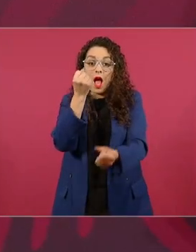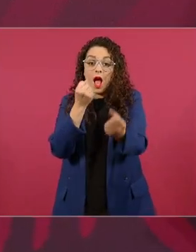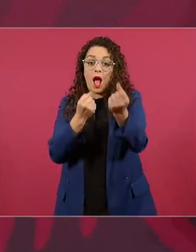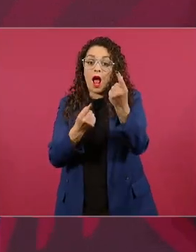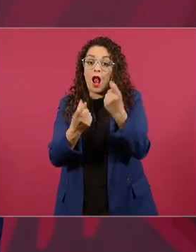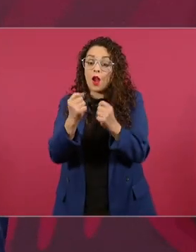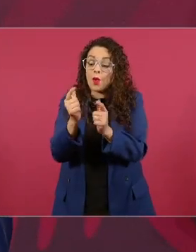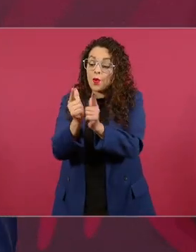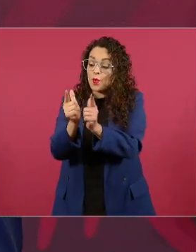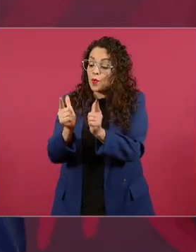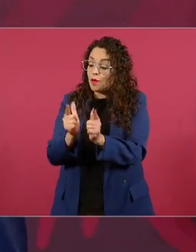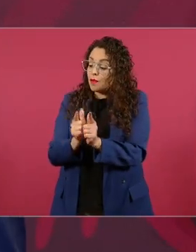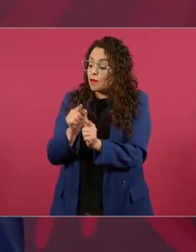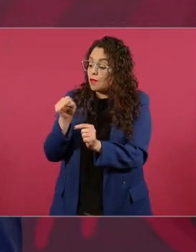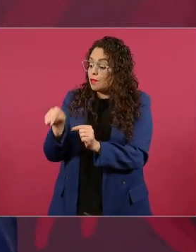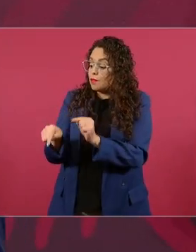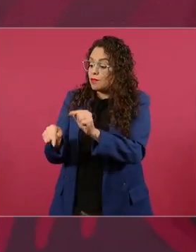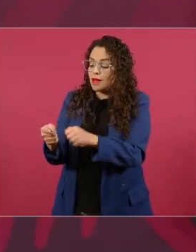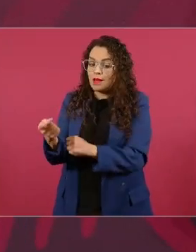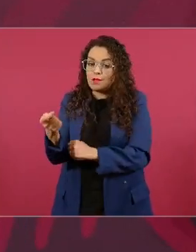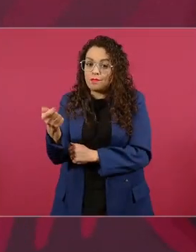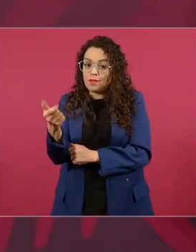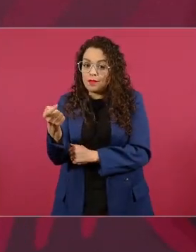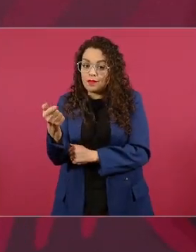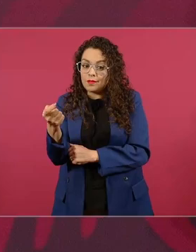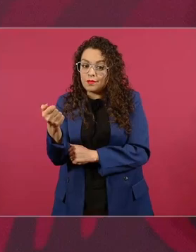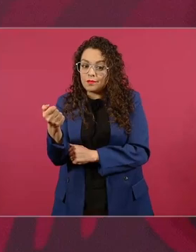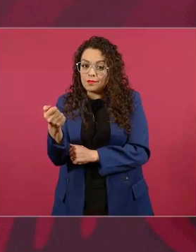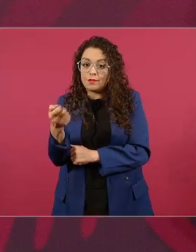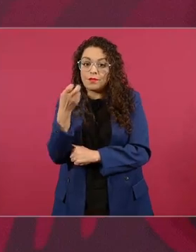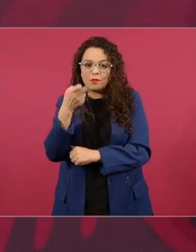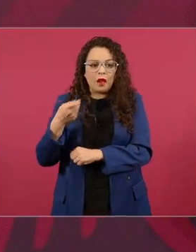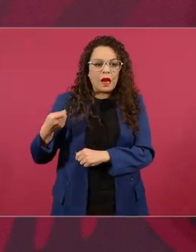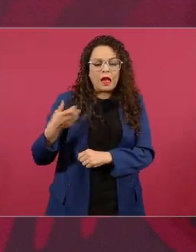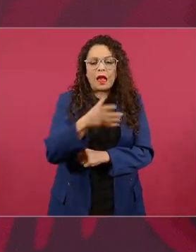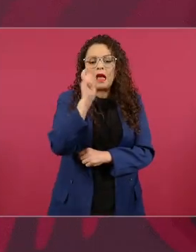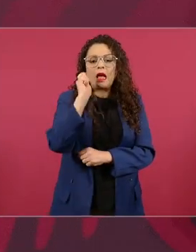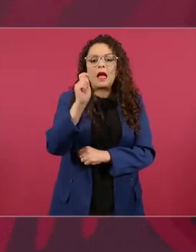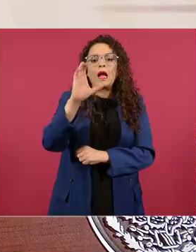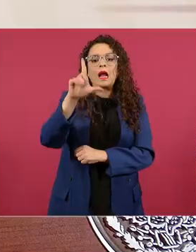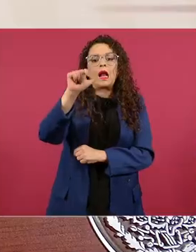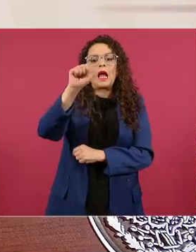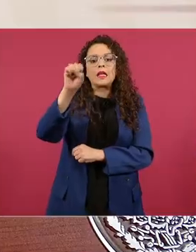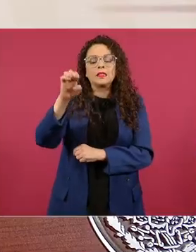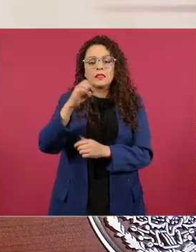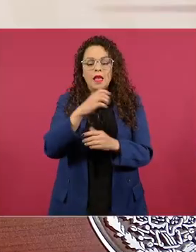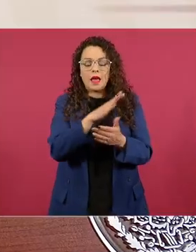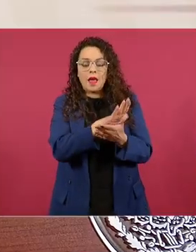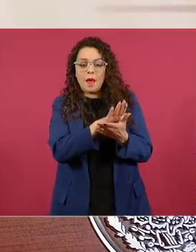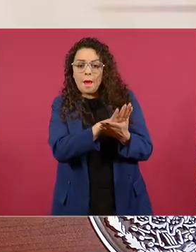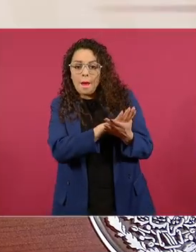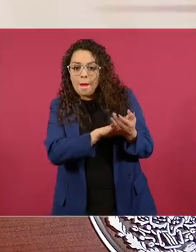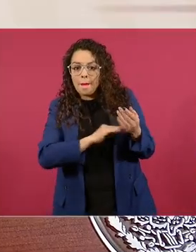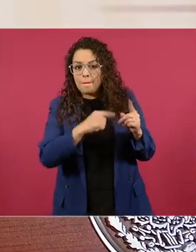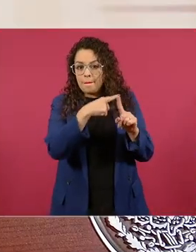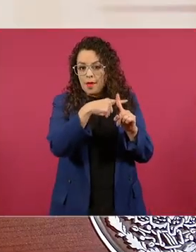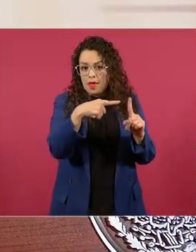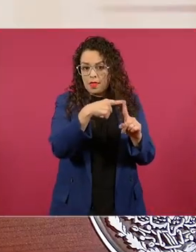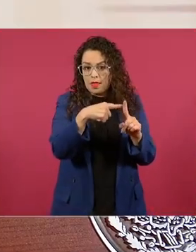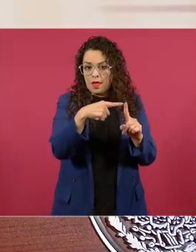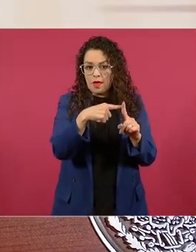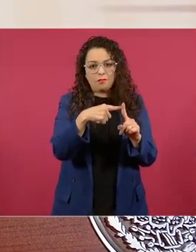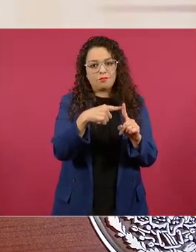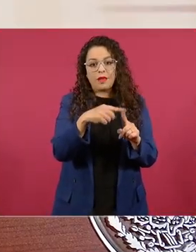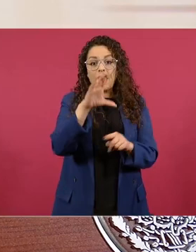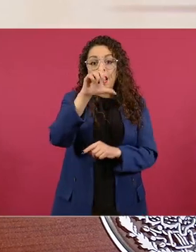por eso no es clase media sino clases medias así